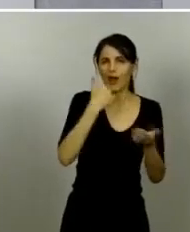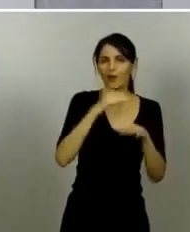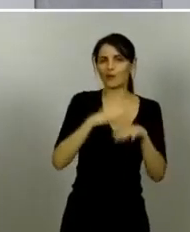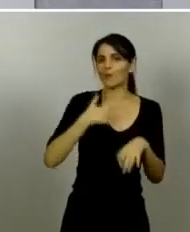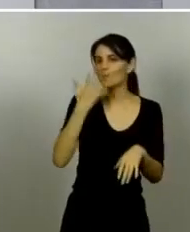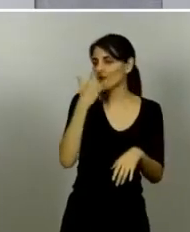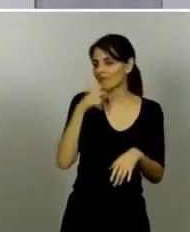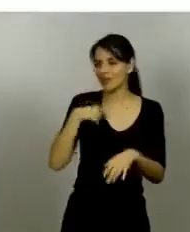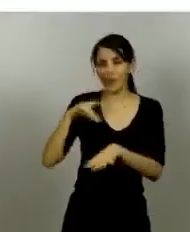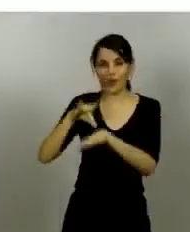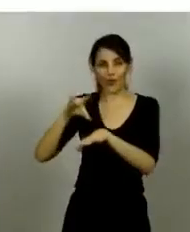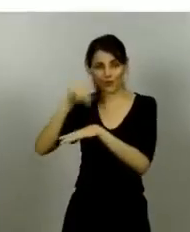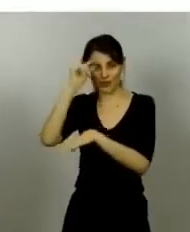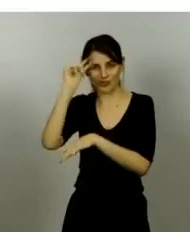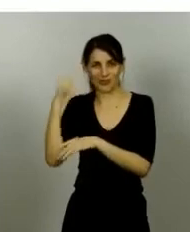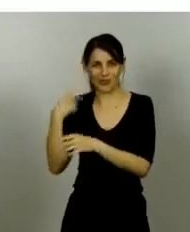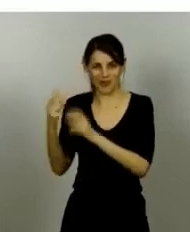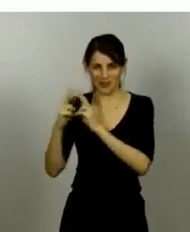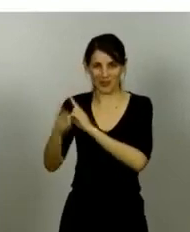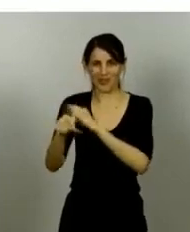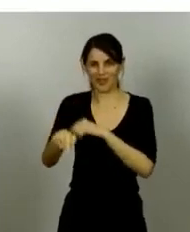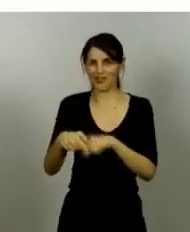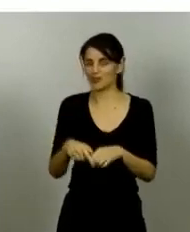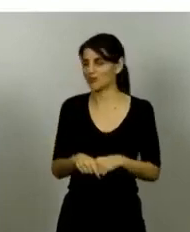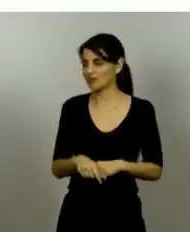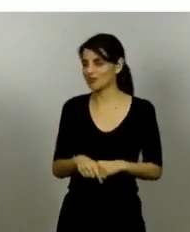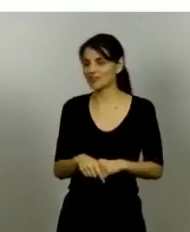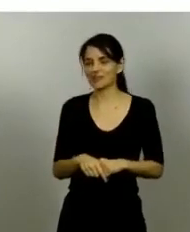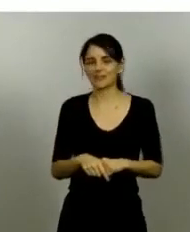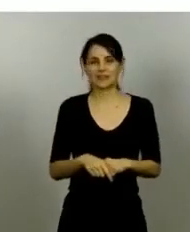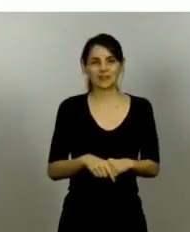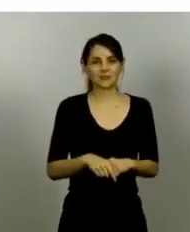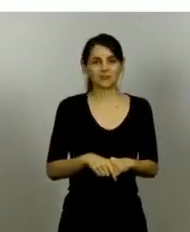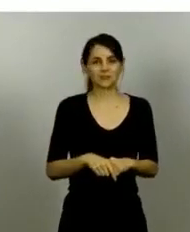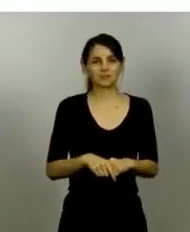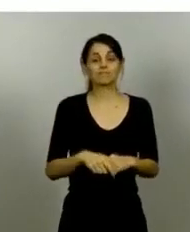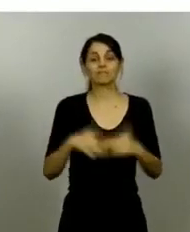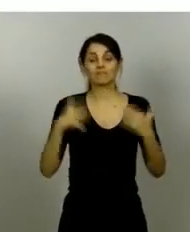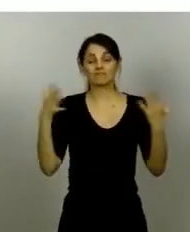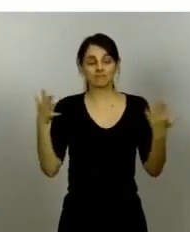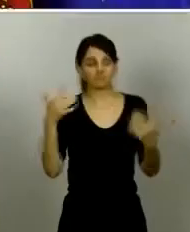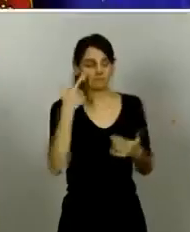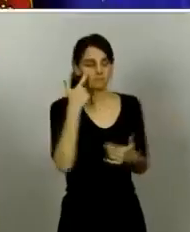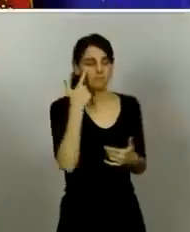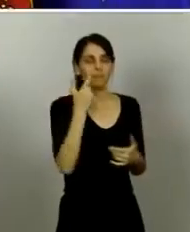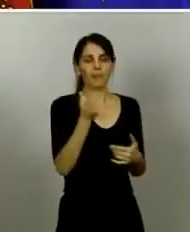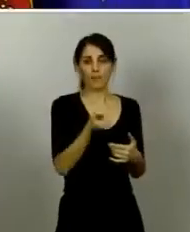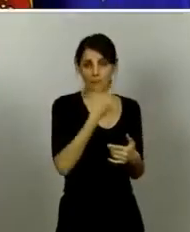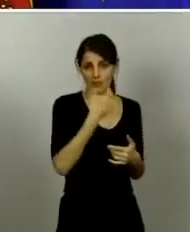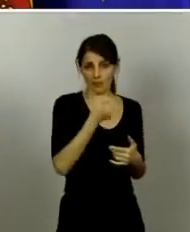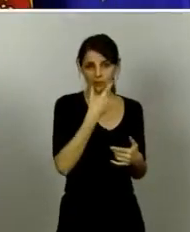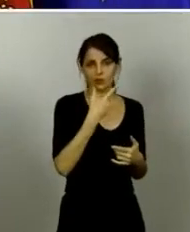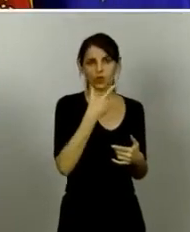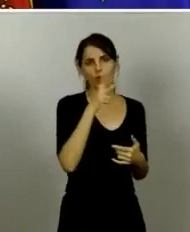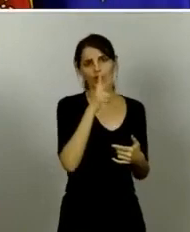por las que usted ha preguntado bueno en cuanto a la hidroxicloroquina formaba parte de un ensayo clínico a cuatro